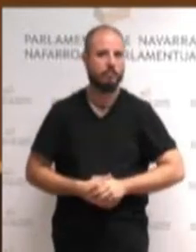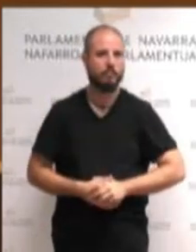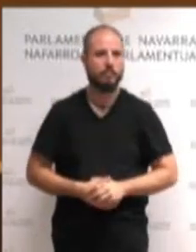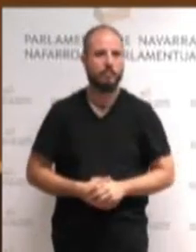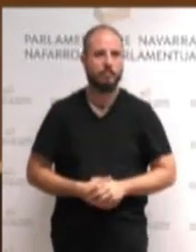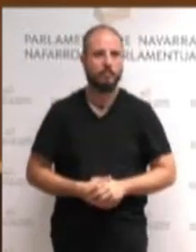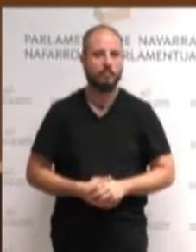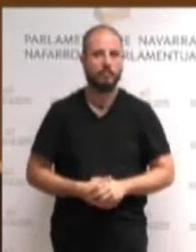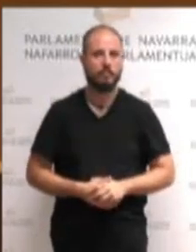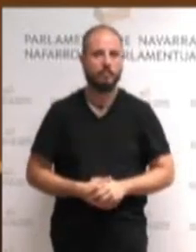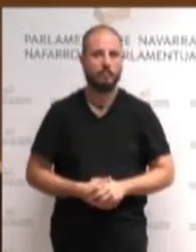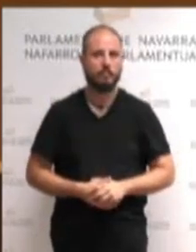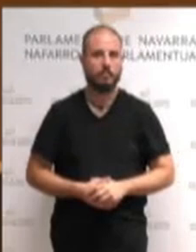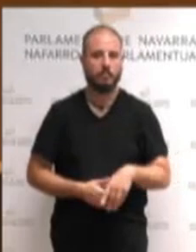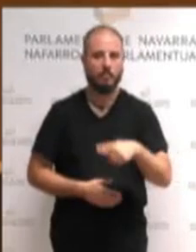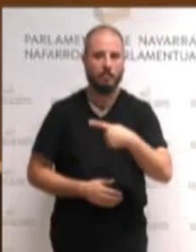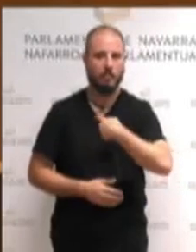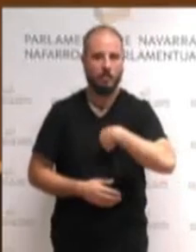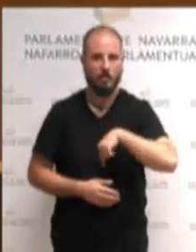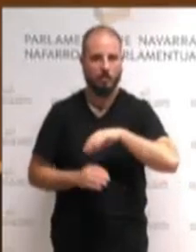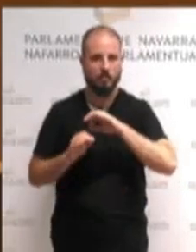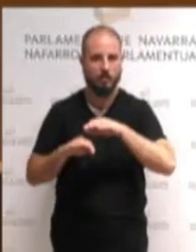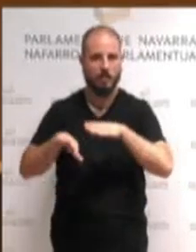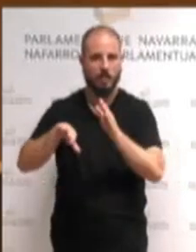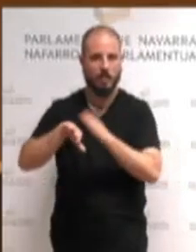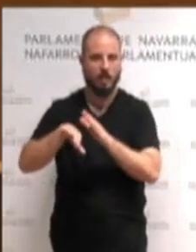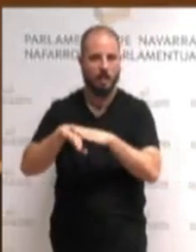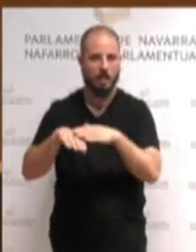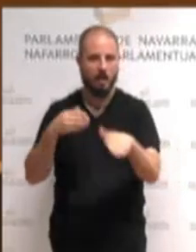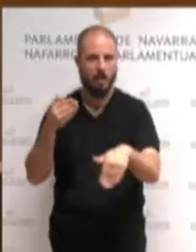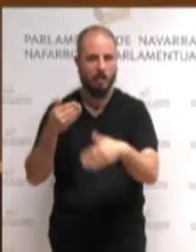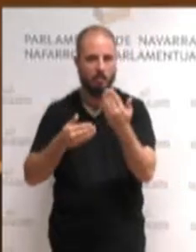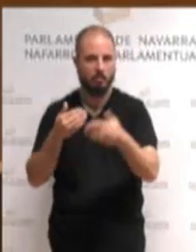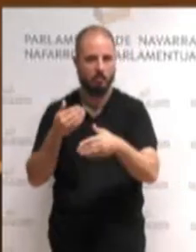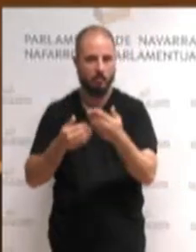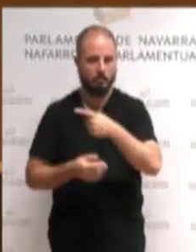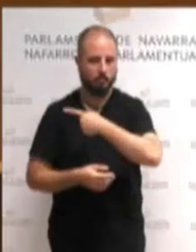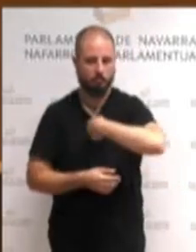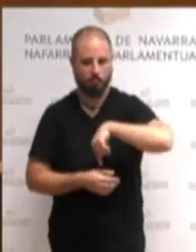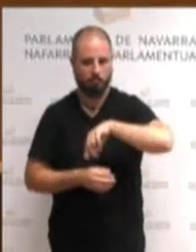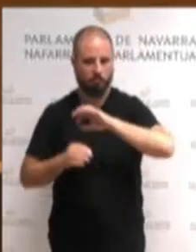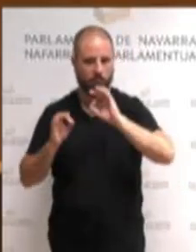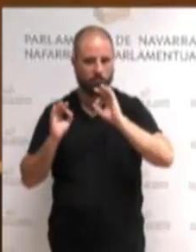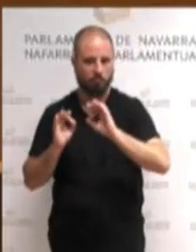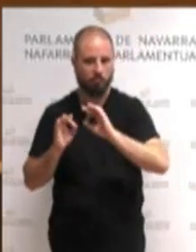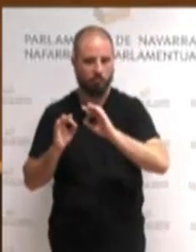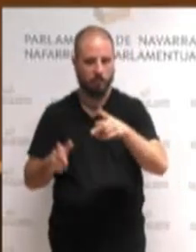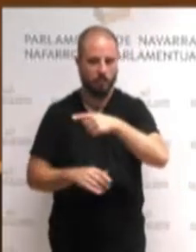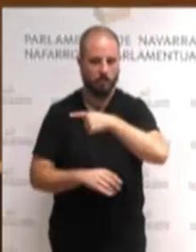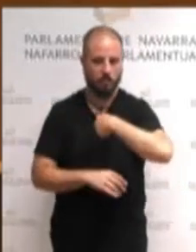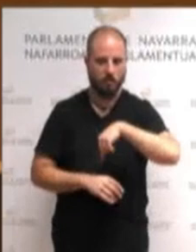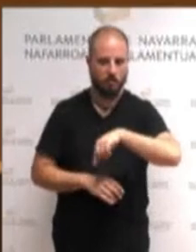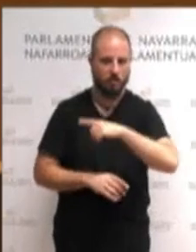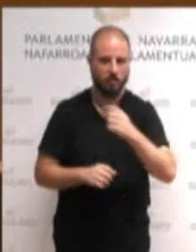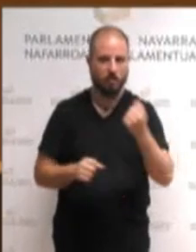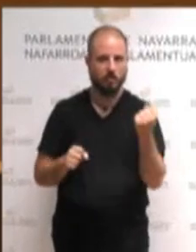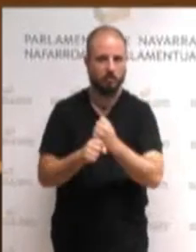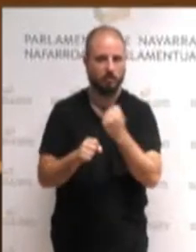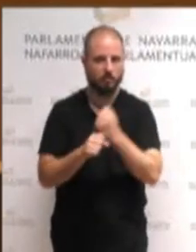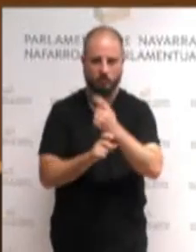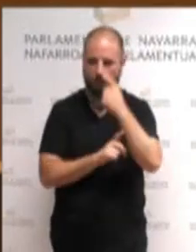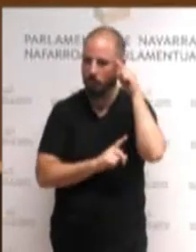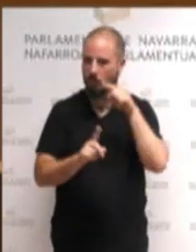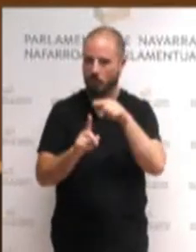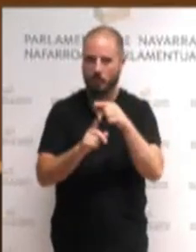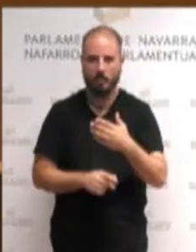Somos de izquierdas y progresistas. Creemos y trabajamos por el bien común o lo que es lo mismo,